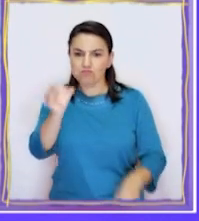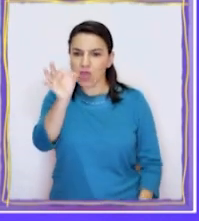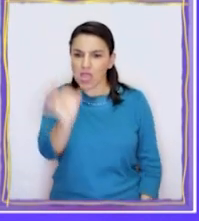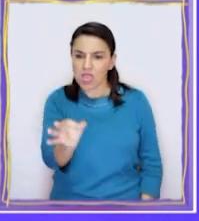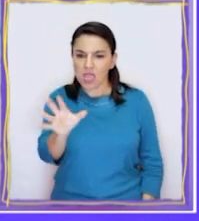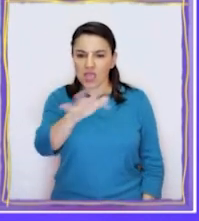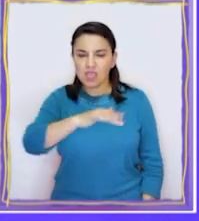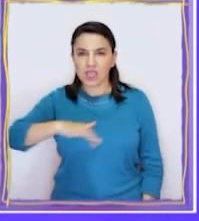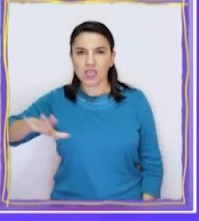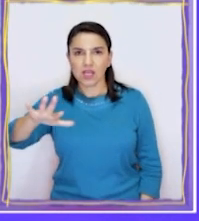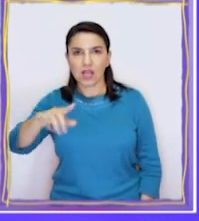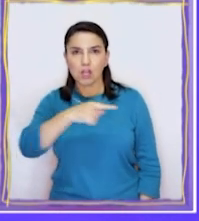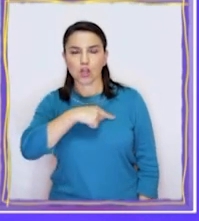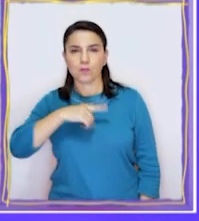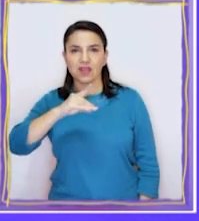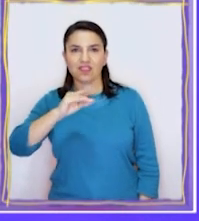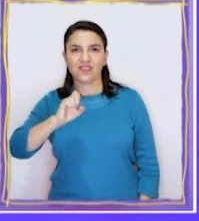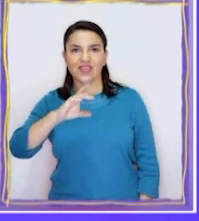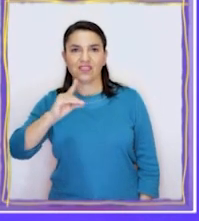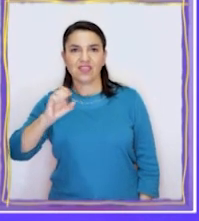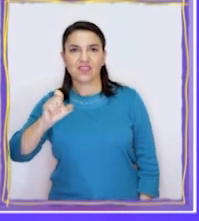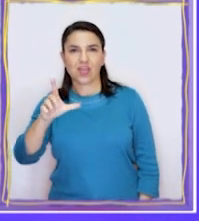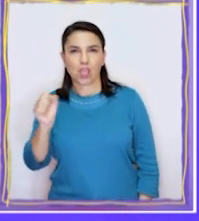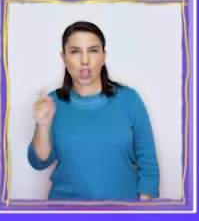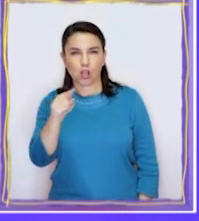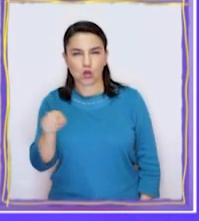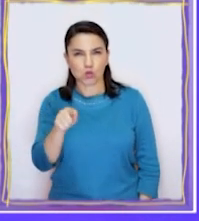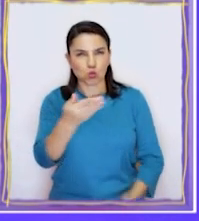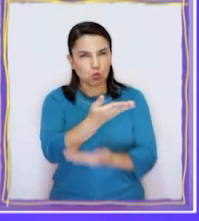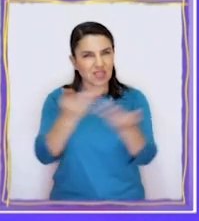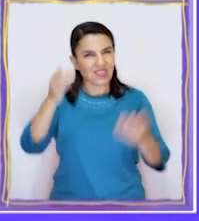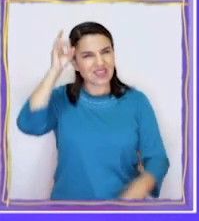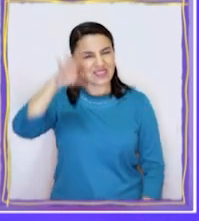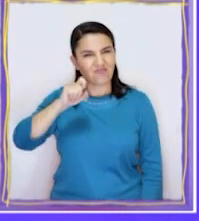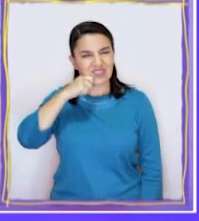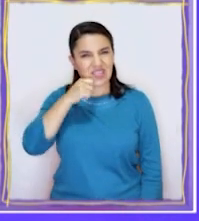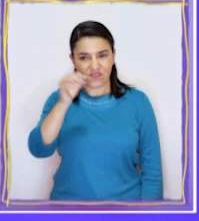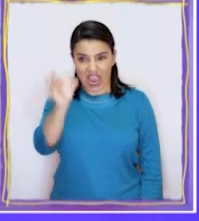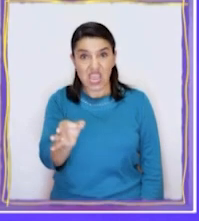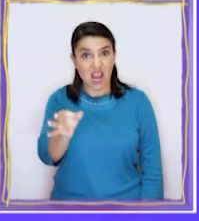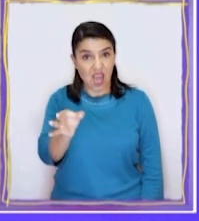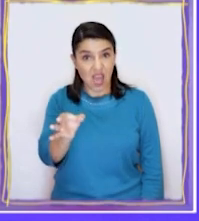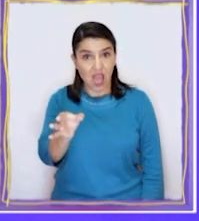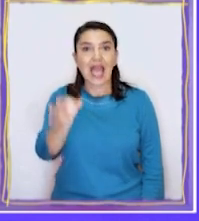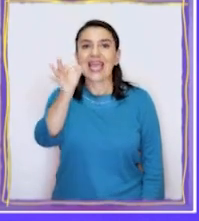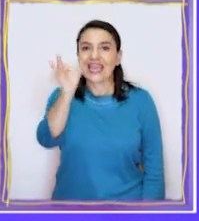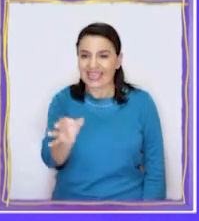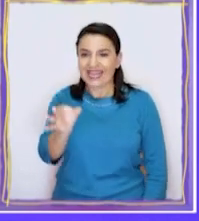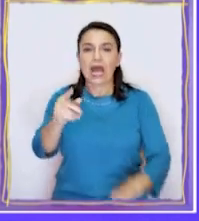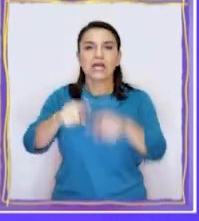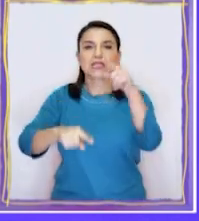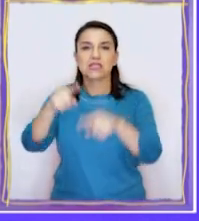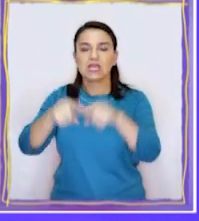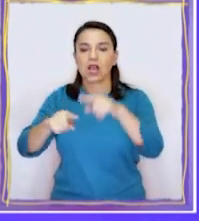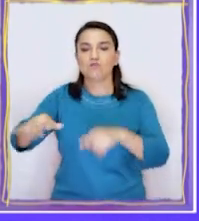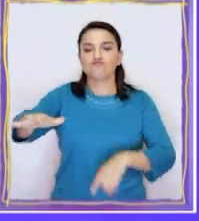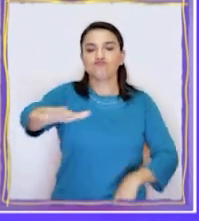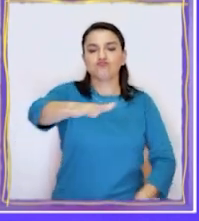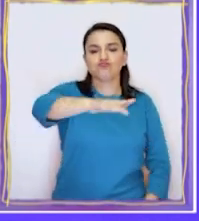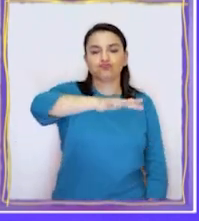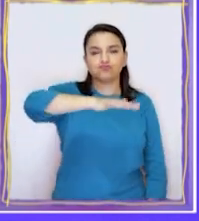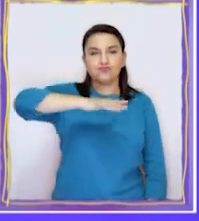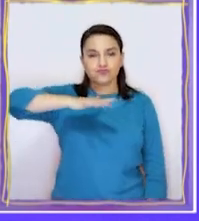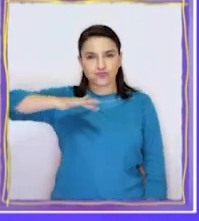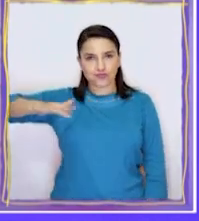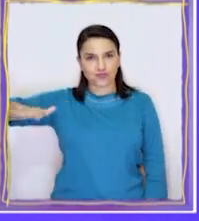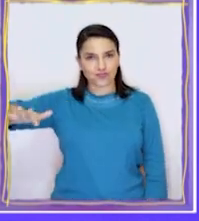una isla, la isla de Delos. ¿Y a todo esto saben qué es una isla? Una isla es una extensión de tierra